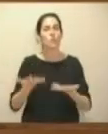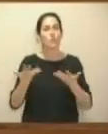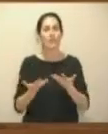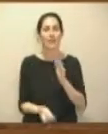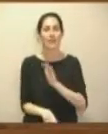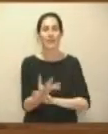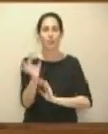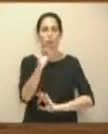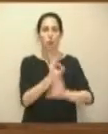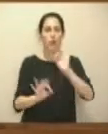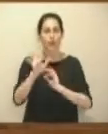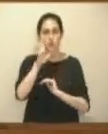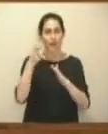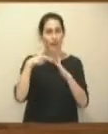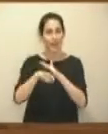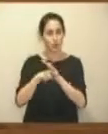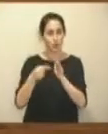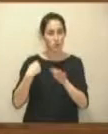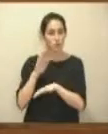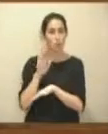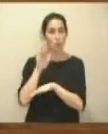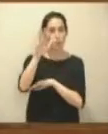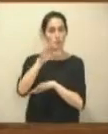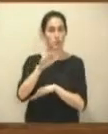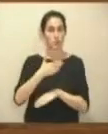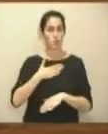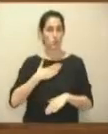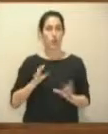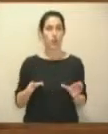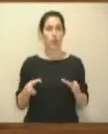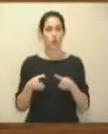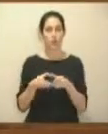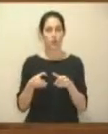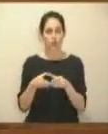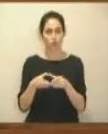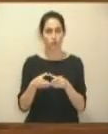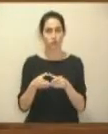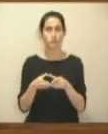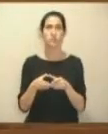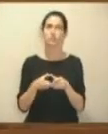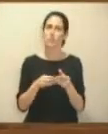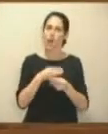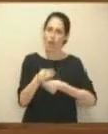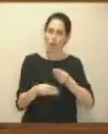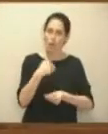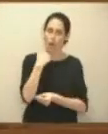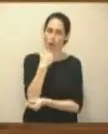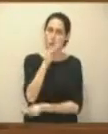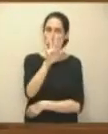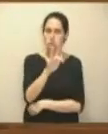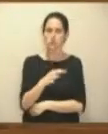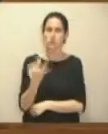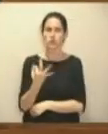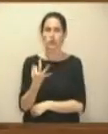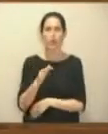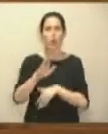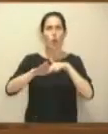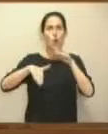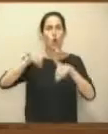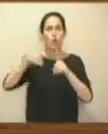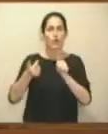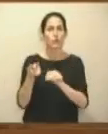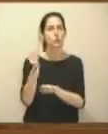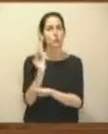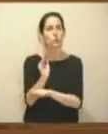gestión en estos montes de propiedad colectiva. Hombre, algo se ha hecho, se ha incrementado la convocatoria de